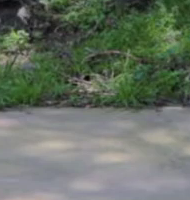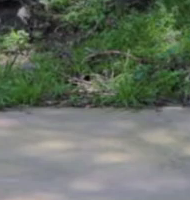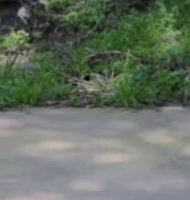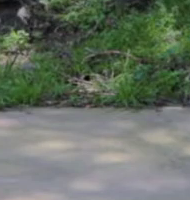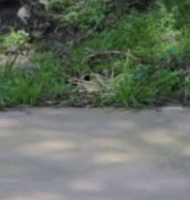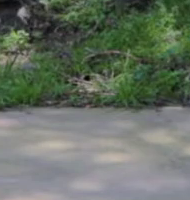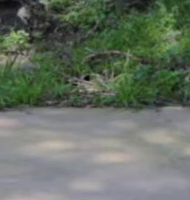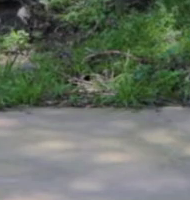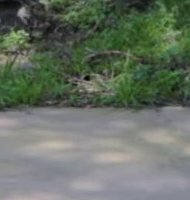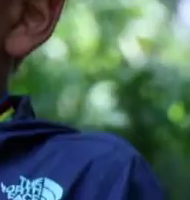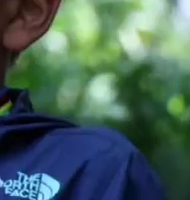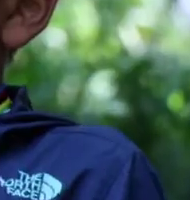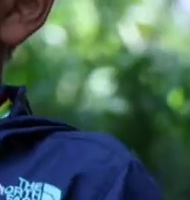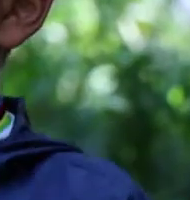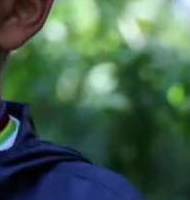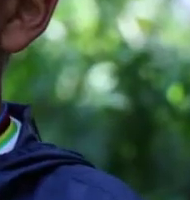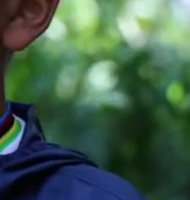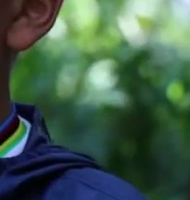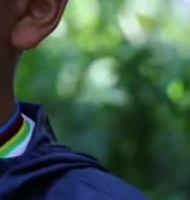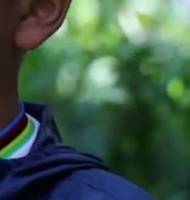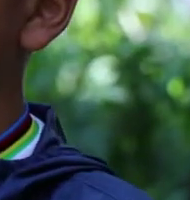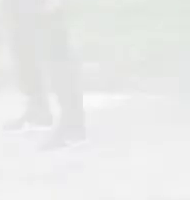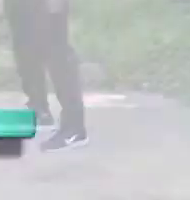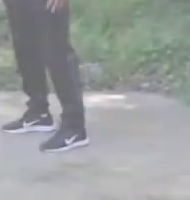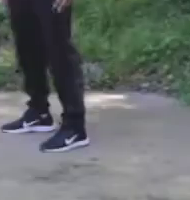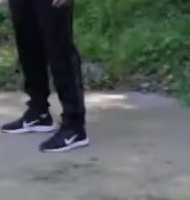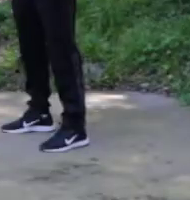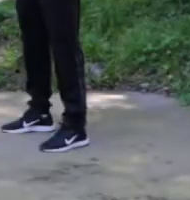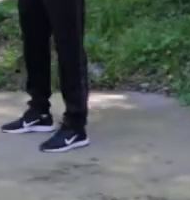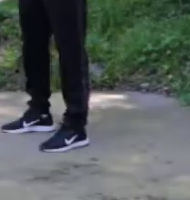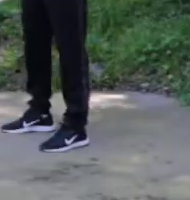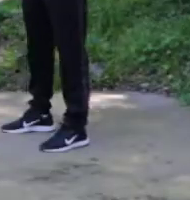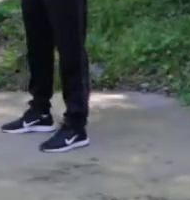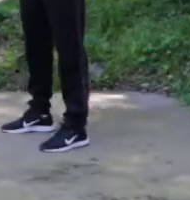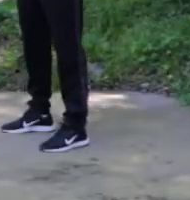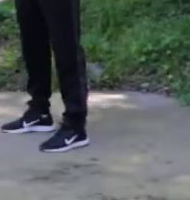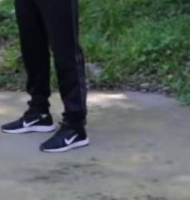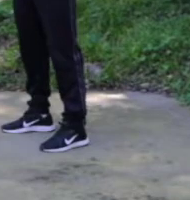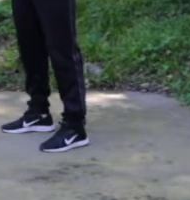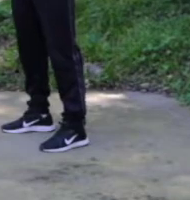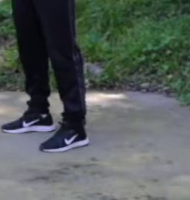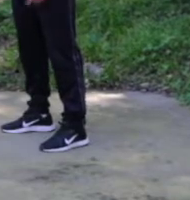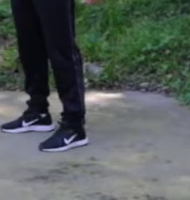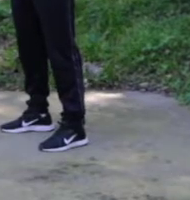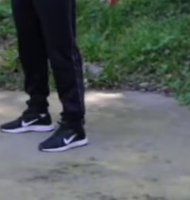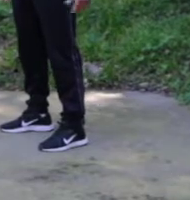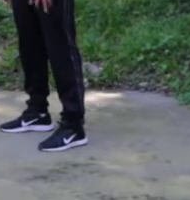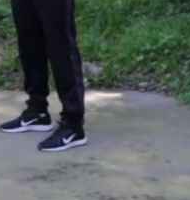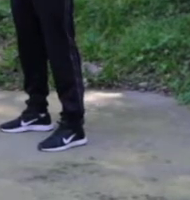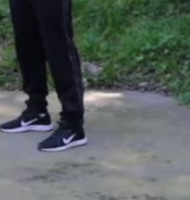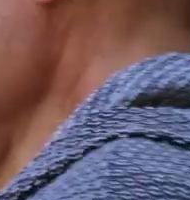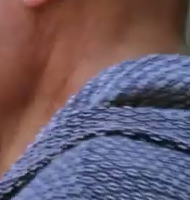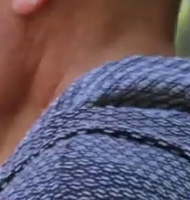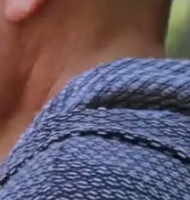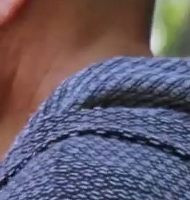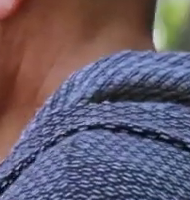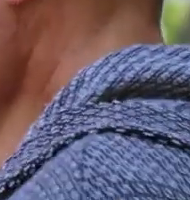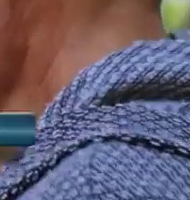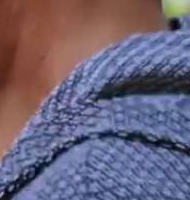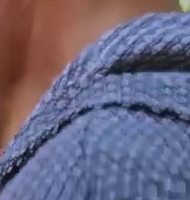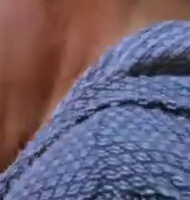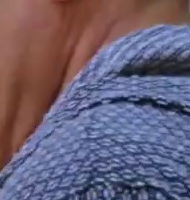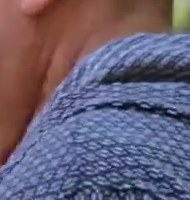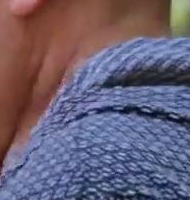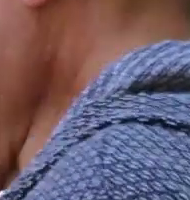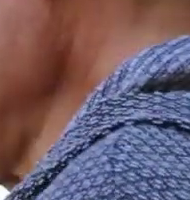Respiramos. Respiramos. Ahora, en esta ocasión, vamos a trabajar un poco de hombros. Lo que vamos a hacer,